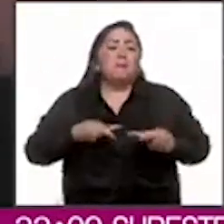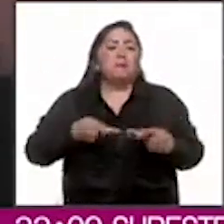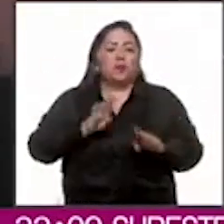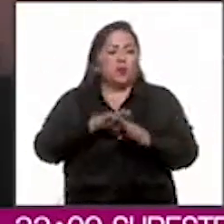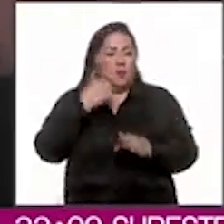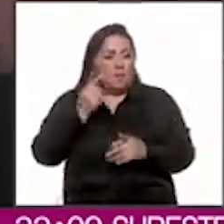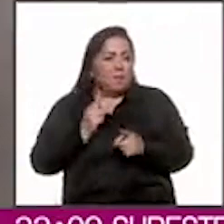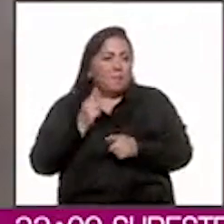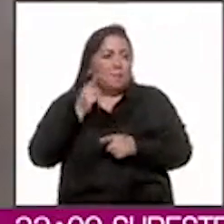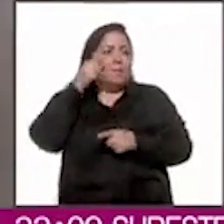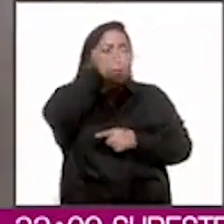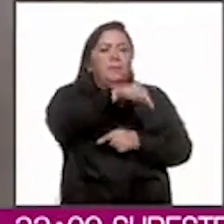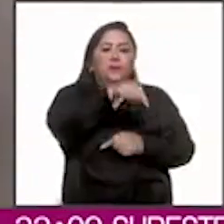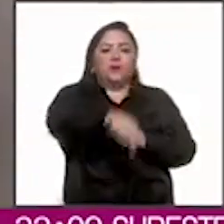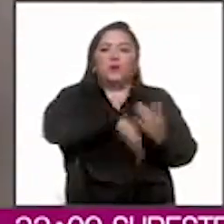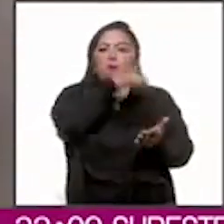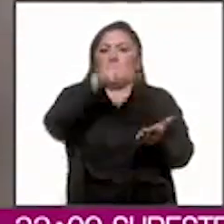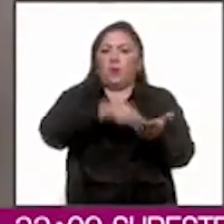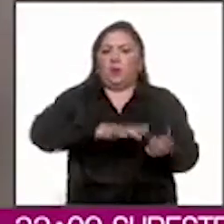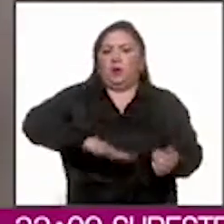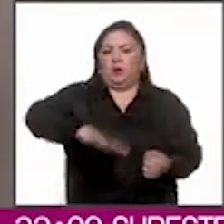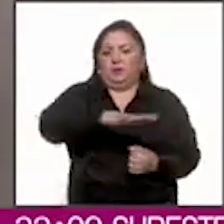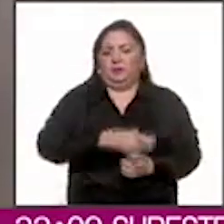invasión a ese territorio.